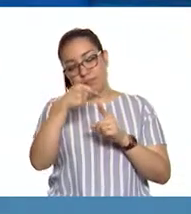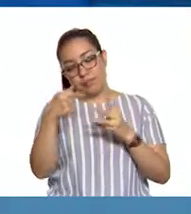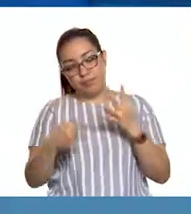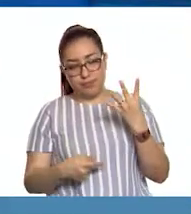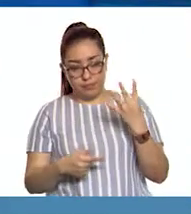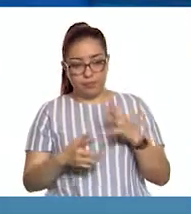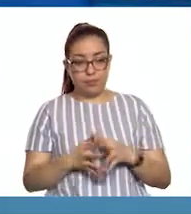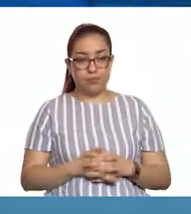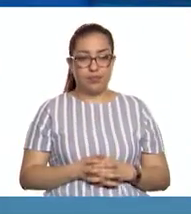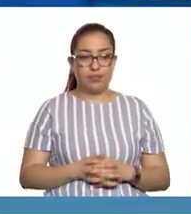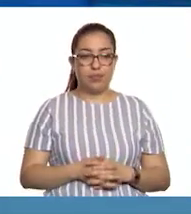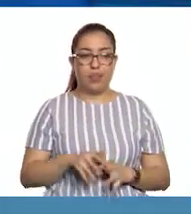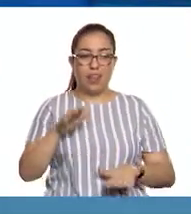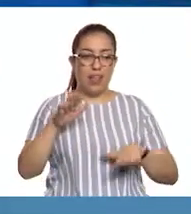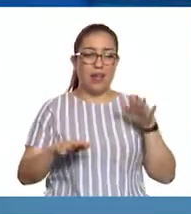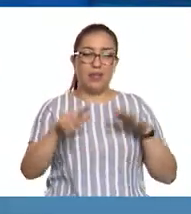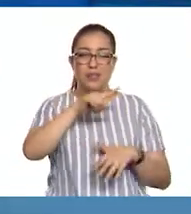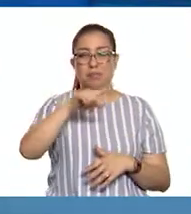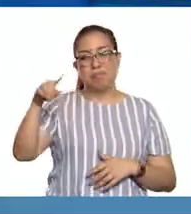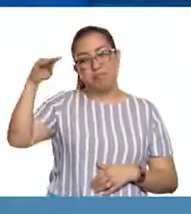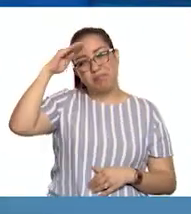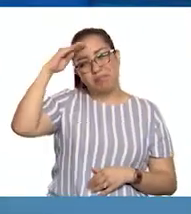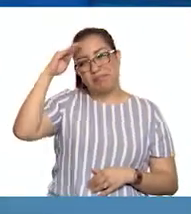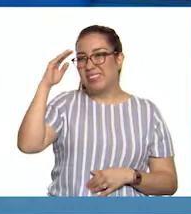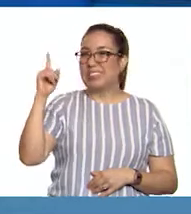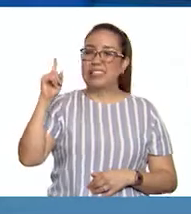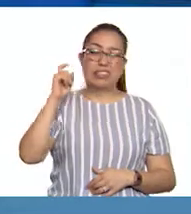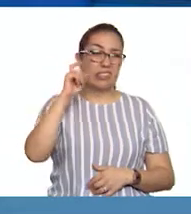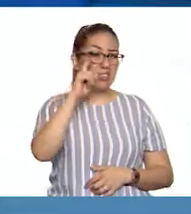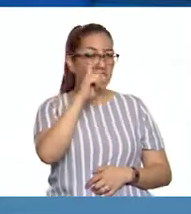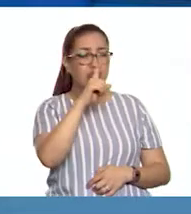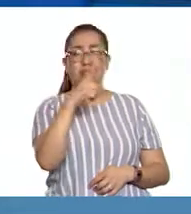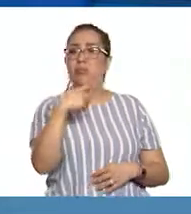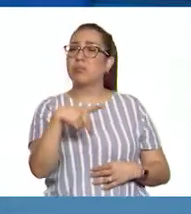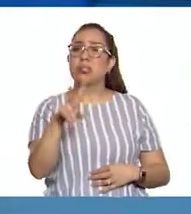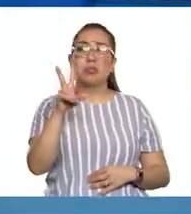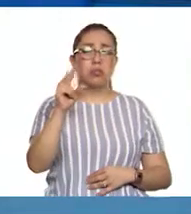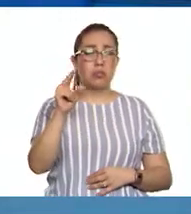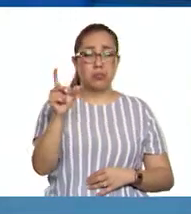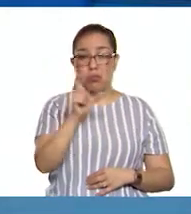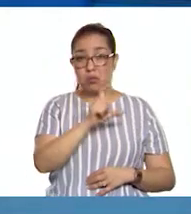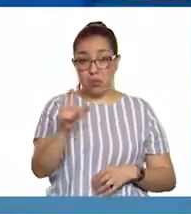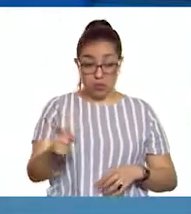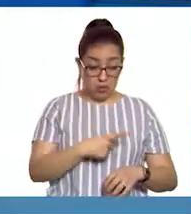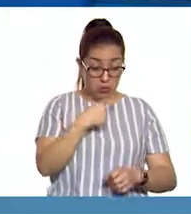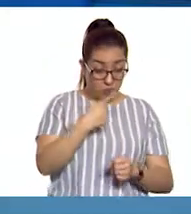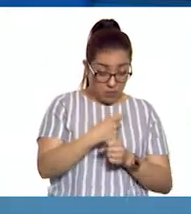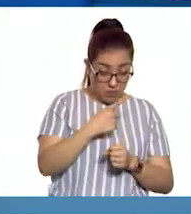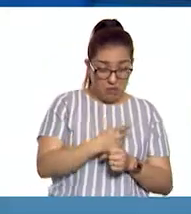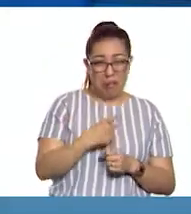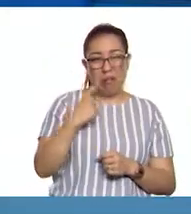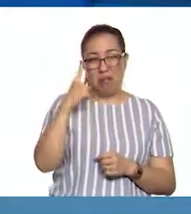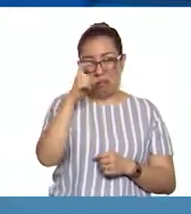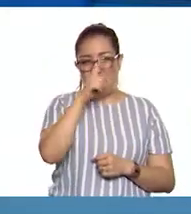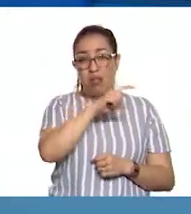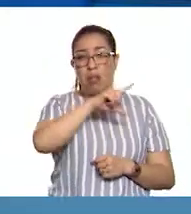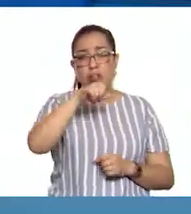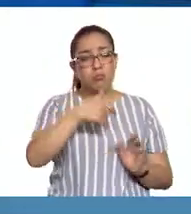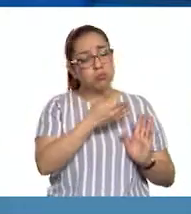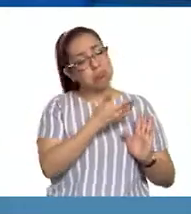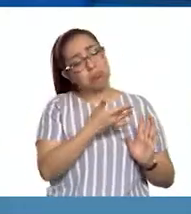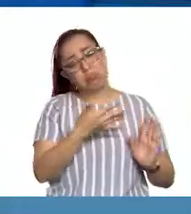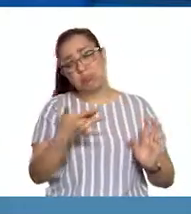parecer un proceso complicado, pero una vez que se tienen las condiciones y el procedimiento, el cultivo puede ser